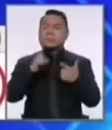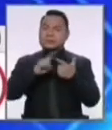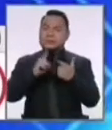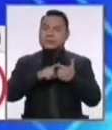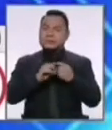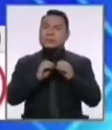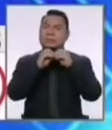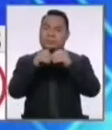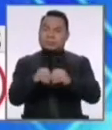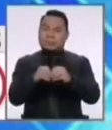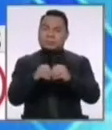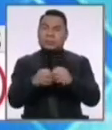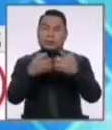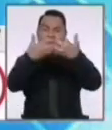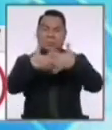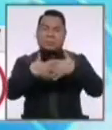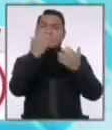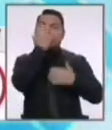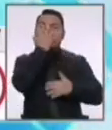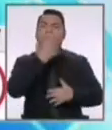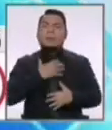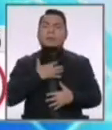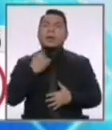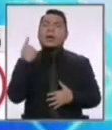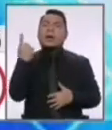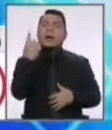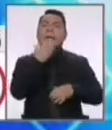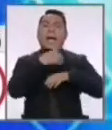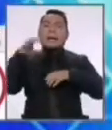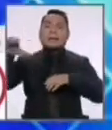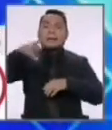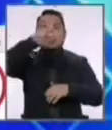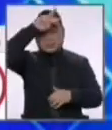una planta de oxígeno en cada distrito del Perú.